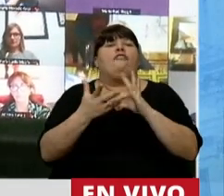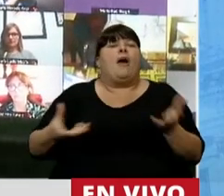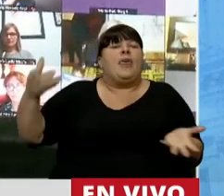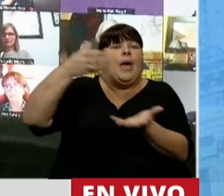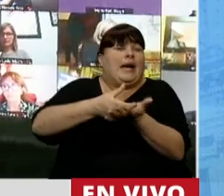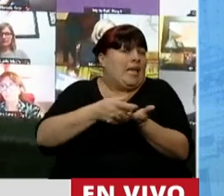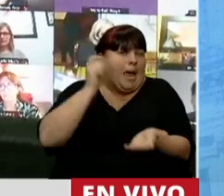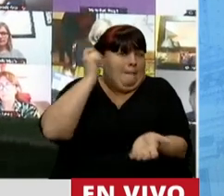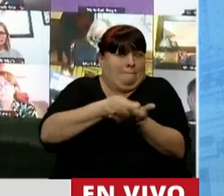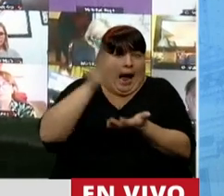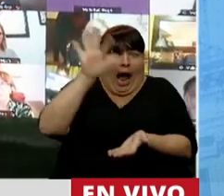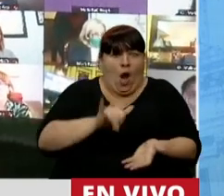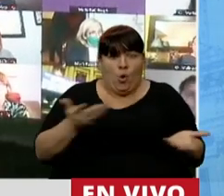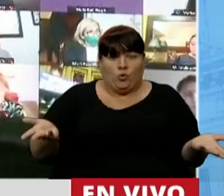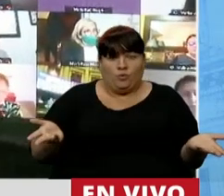invertir será pagar la luz.